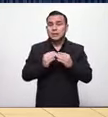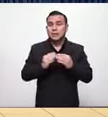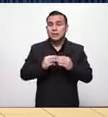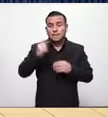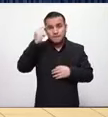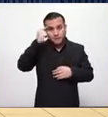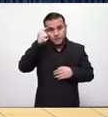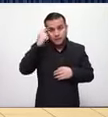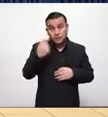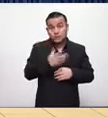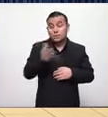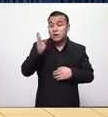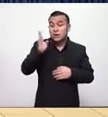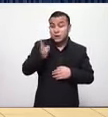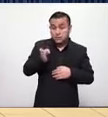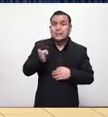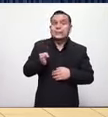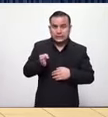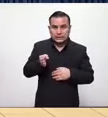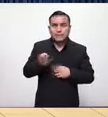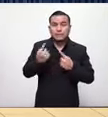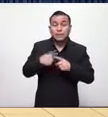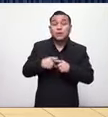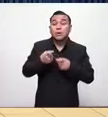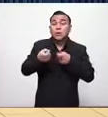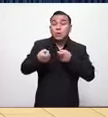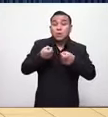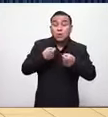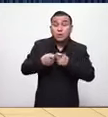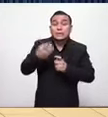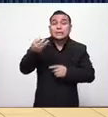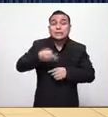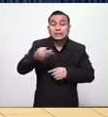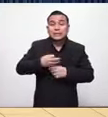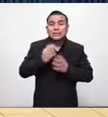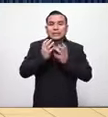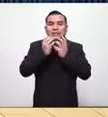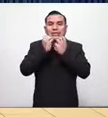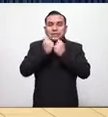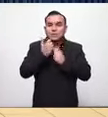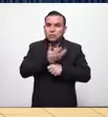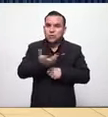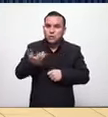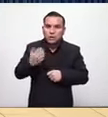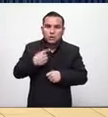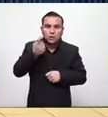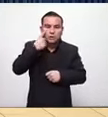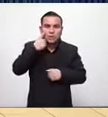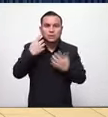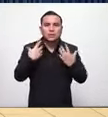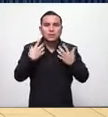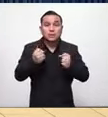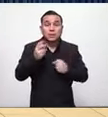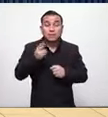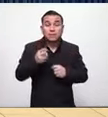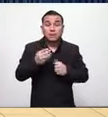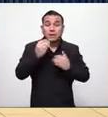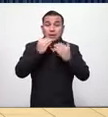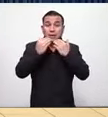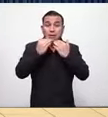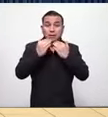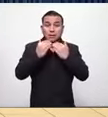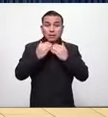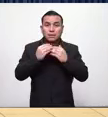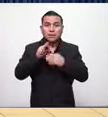estamos pensando en abrir el transporte pero con las regulaciones necesarias para garantizar bien dijo el diputado del trambonismo